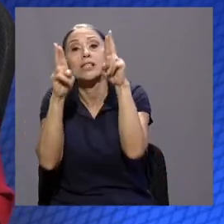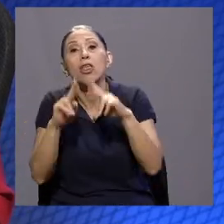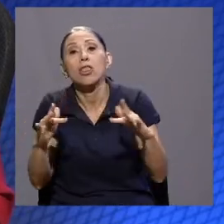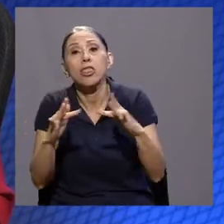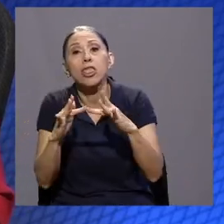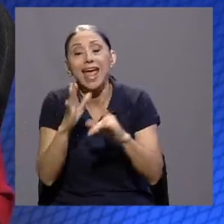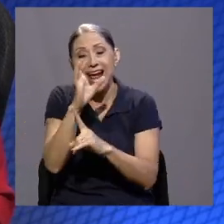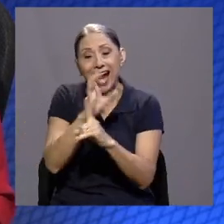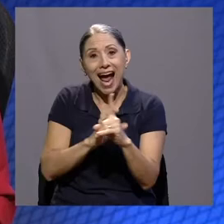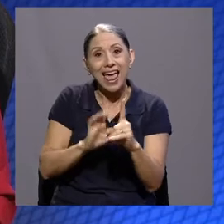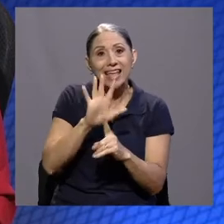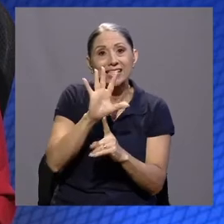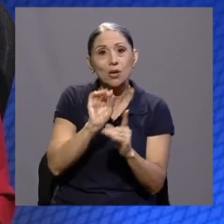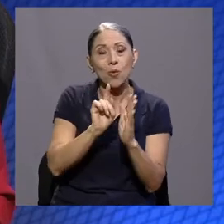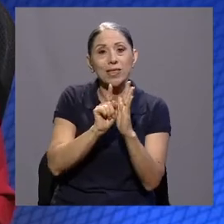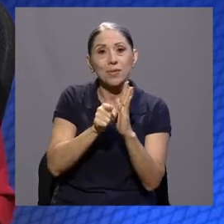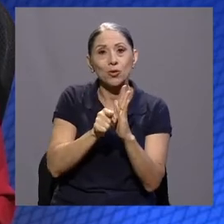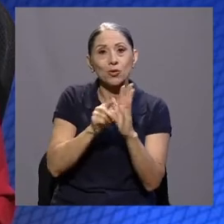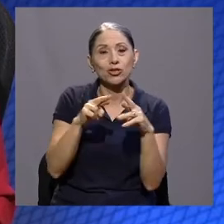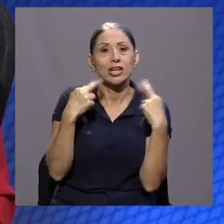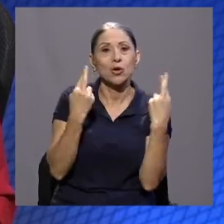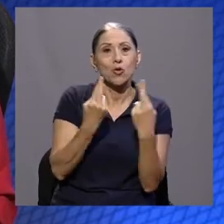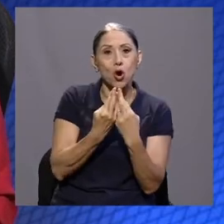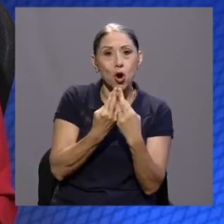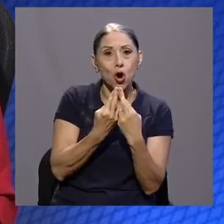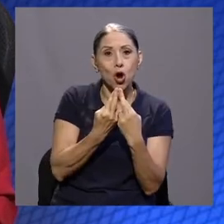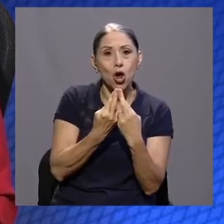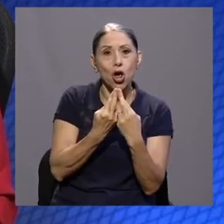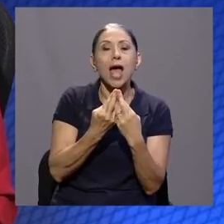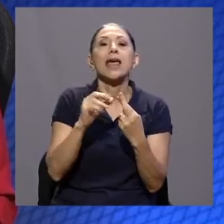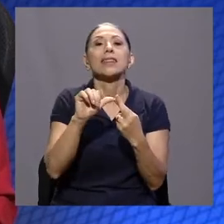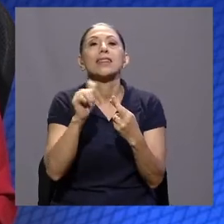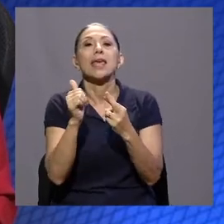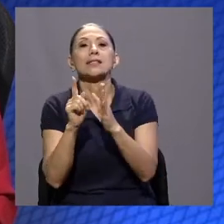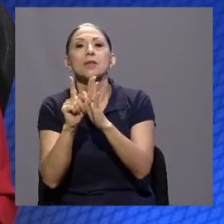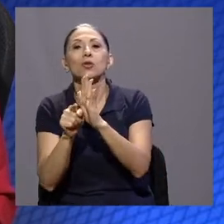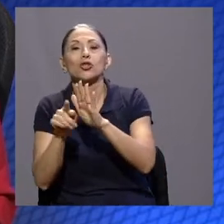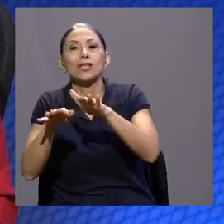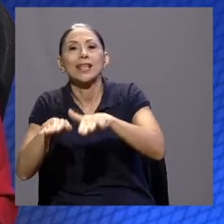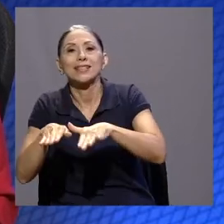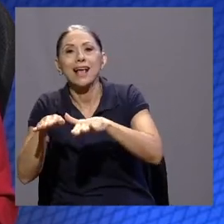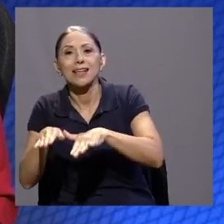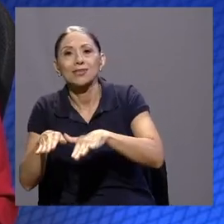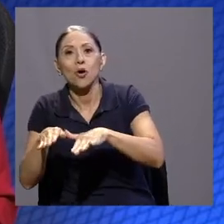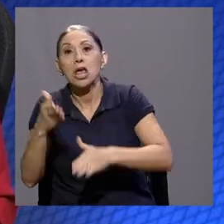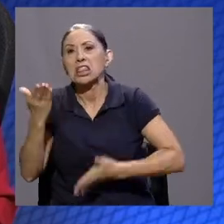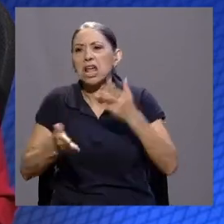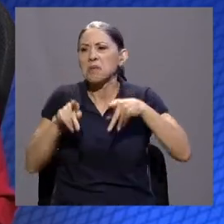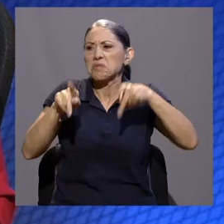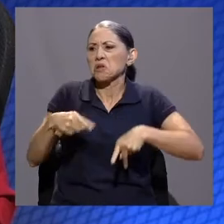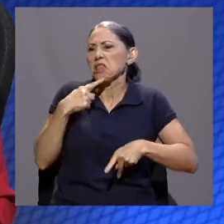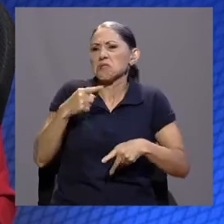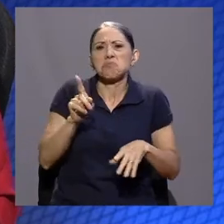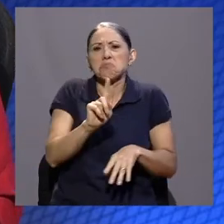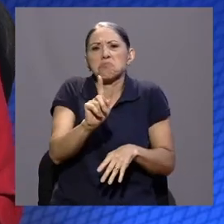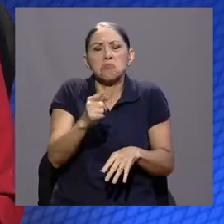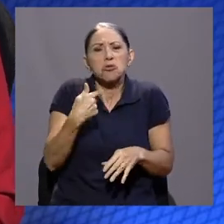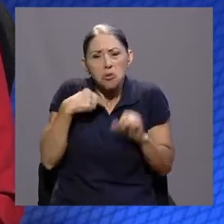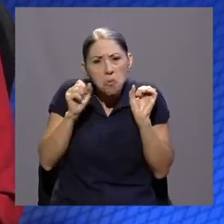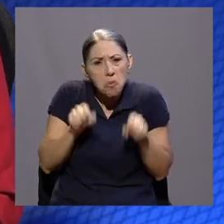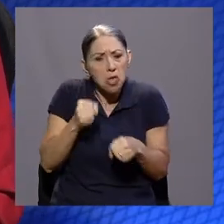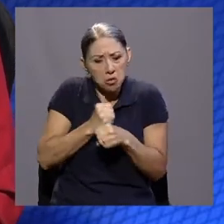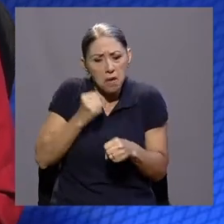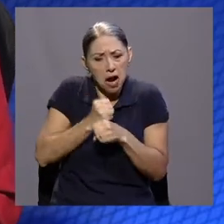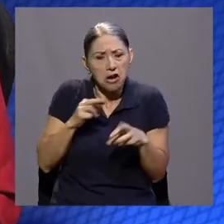minutos de reunión, se puedan tener 10 minutos de descanso. Porque puede ser que alguien diga, no, pero yo puedo trabajar o puedo tener